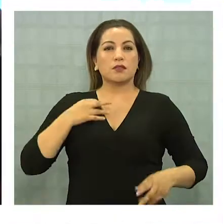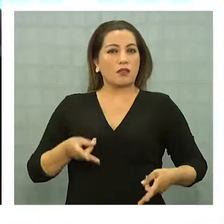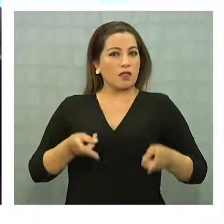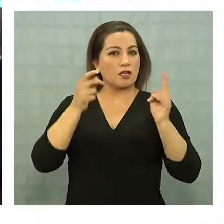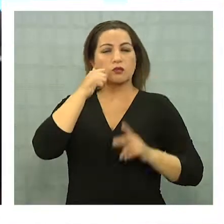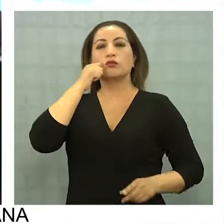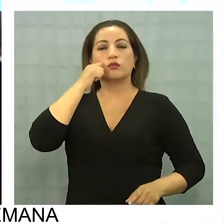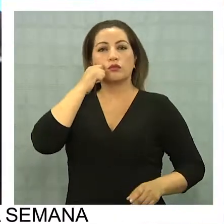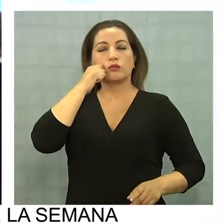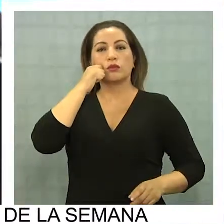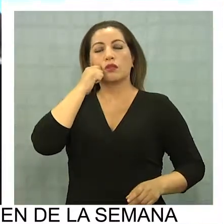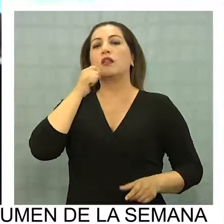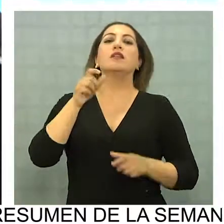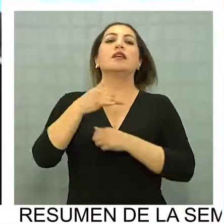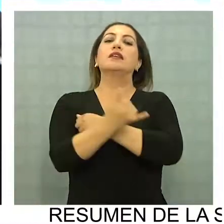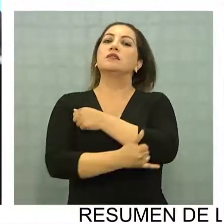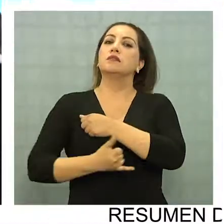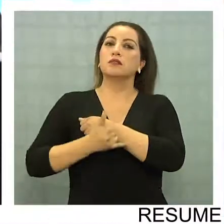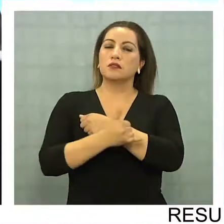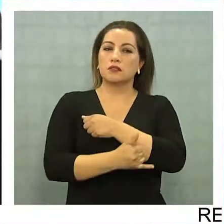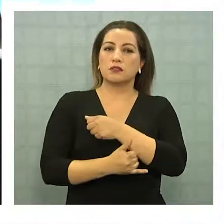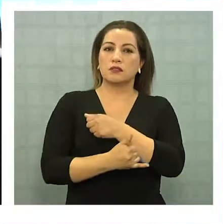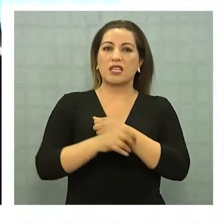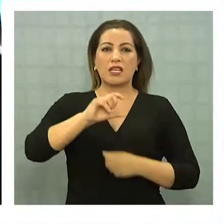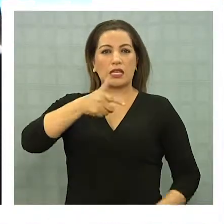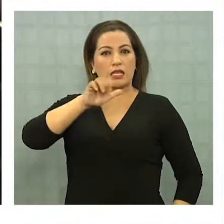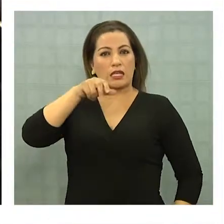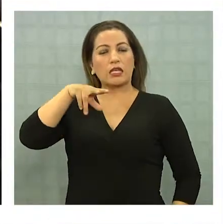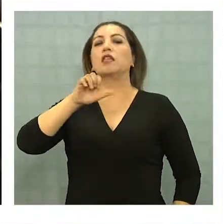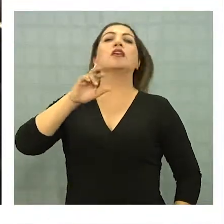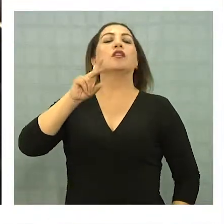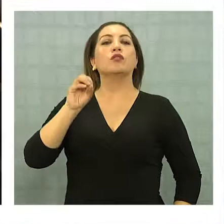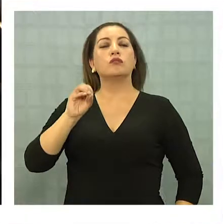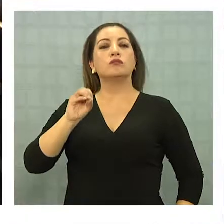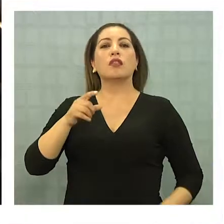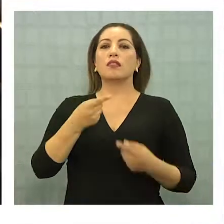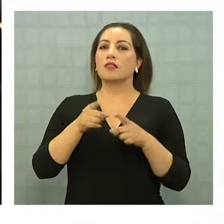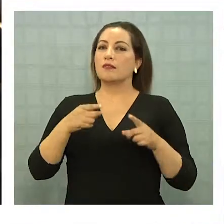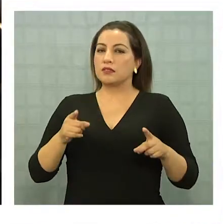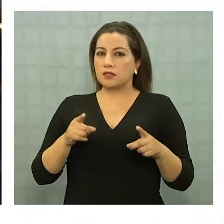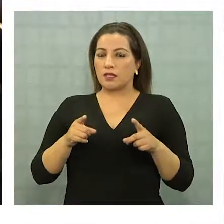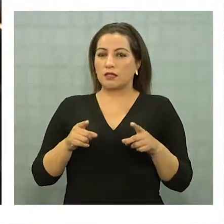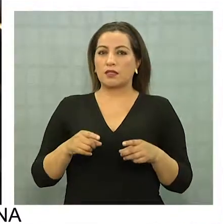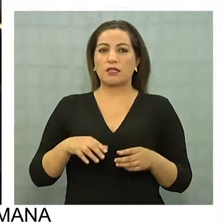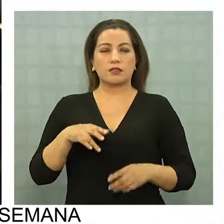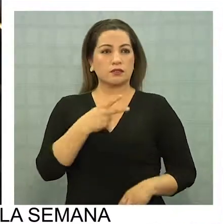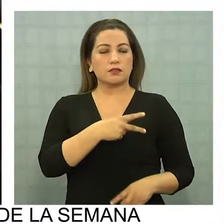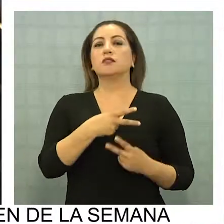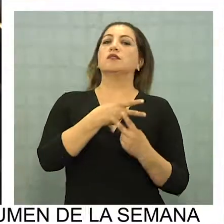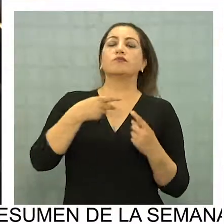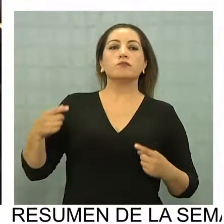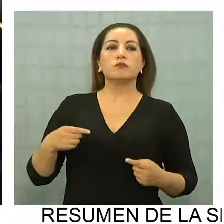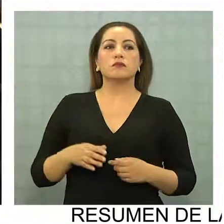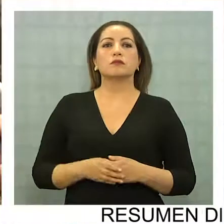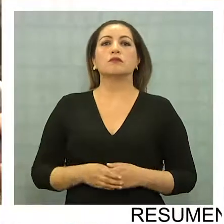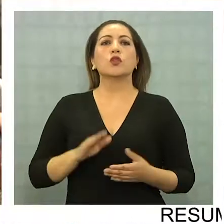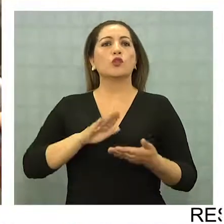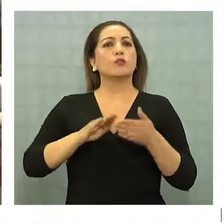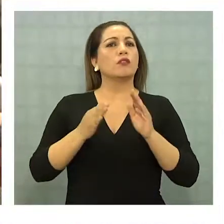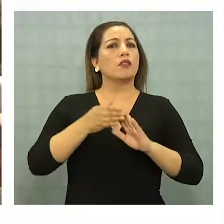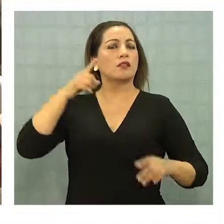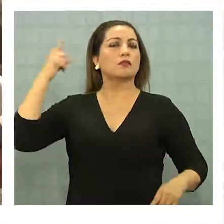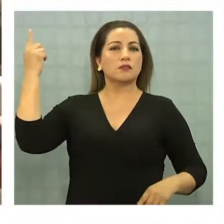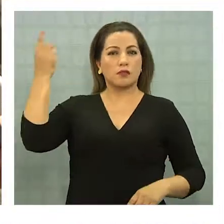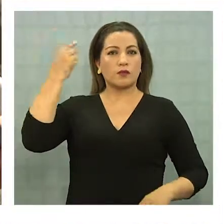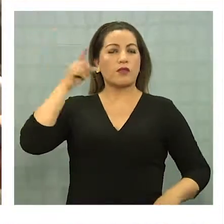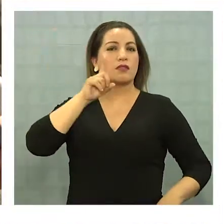ciudadana y derechos humanos, población migrante y perspectiva de género y diversidad sexual a nivel de jóvenes y adultos. La